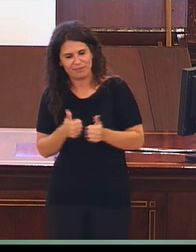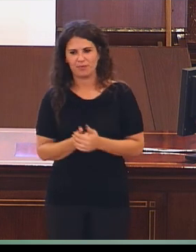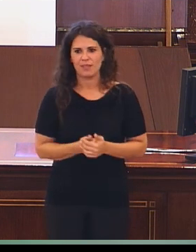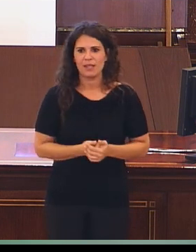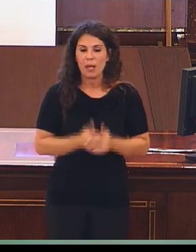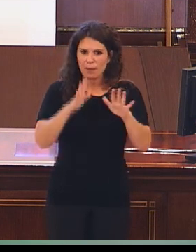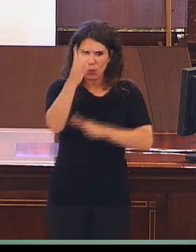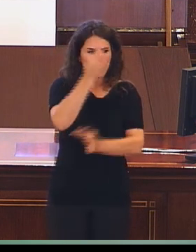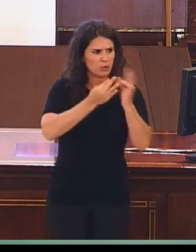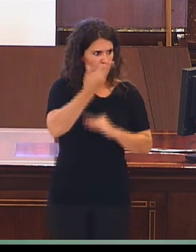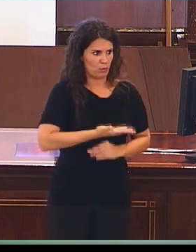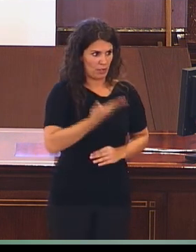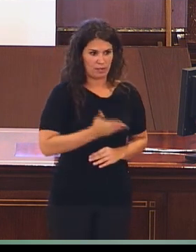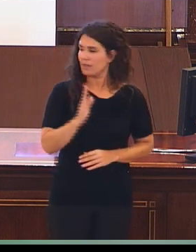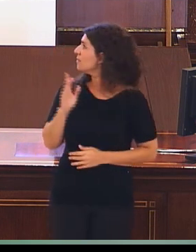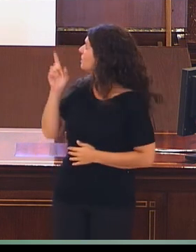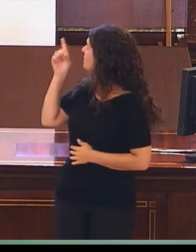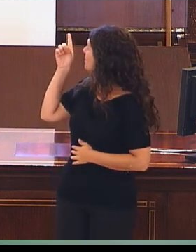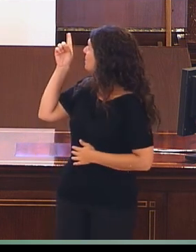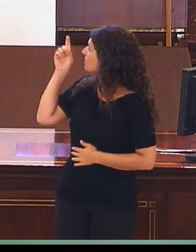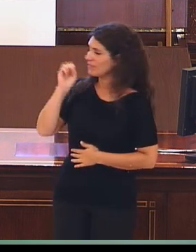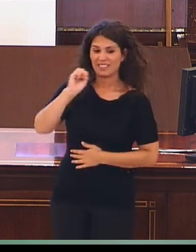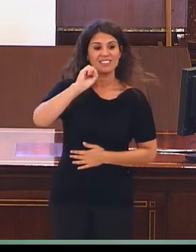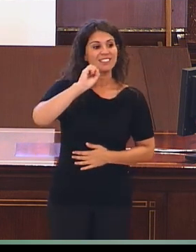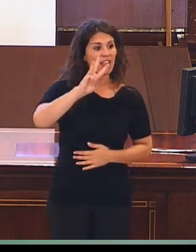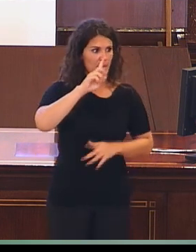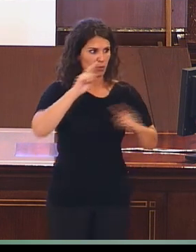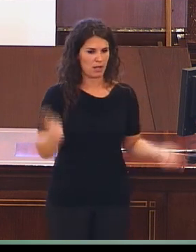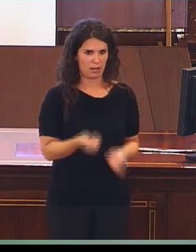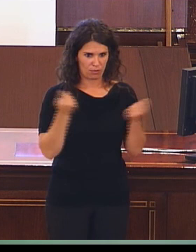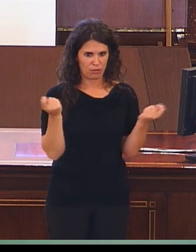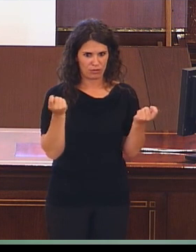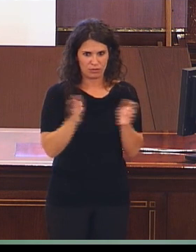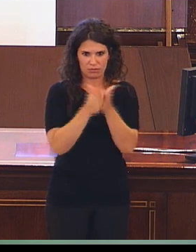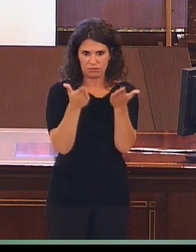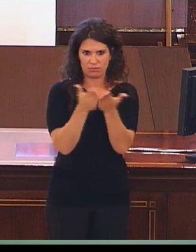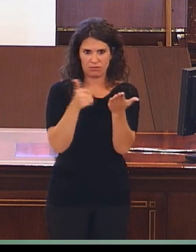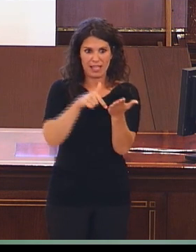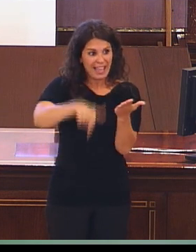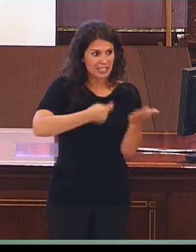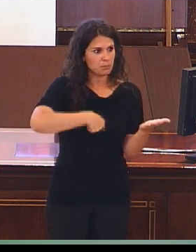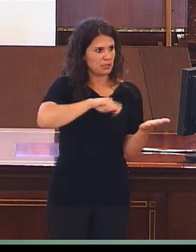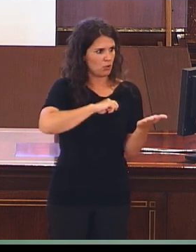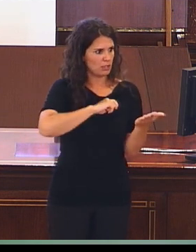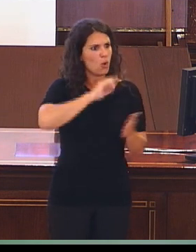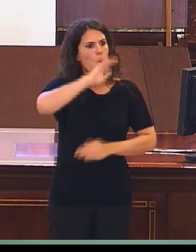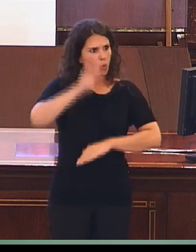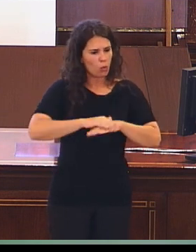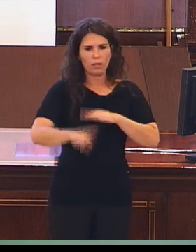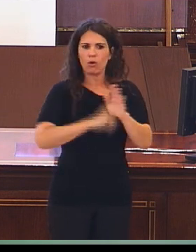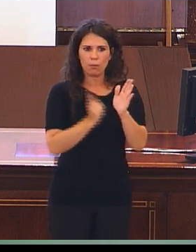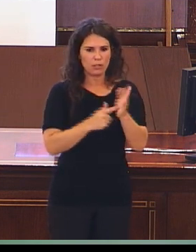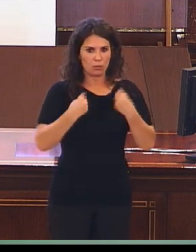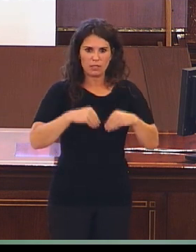vista este dato. Tenemos aquí 13 publicaciones. No lo perdamos de vista. 13 publicaciones españolas que cumplen todos esos criterios